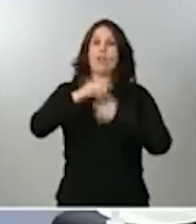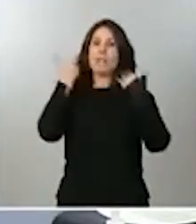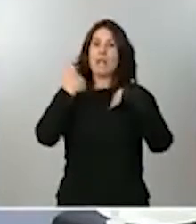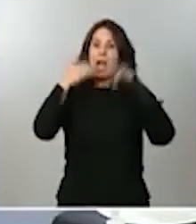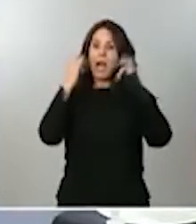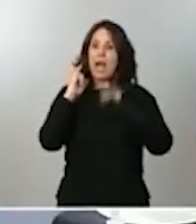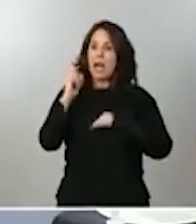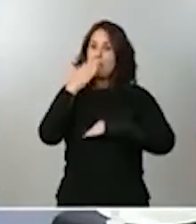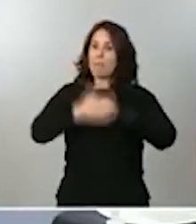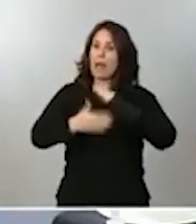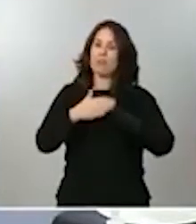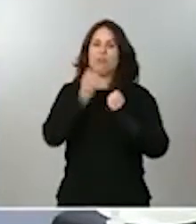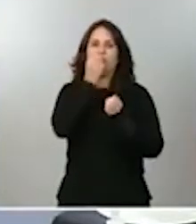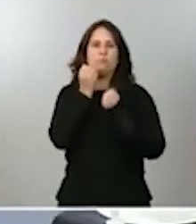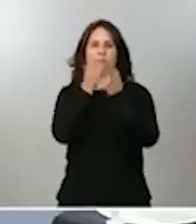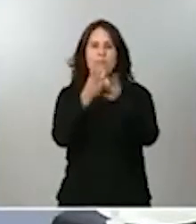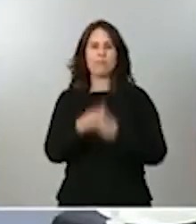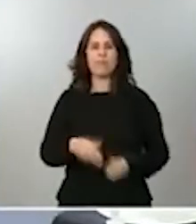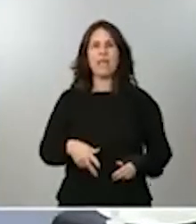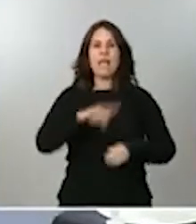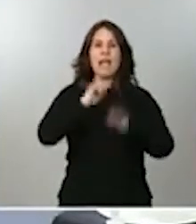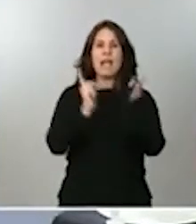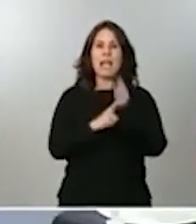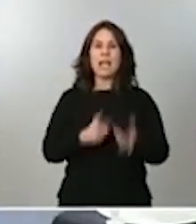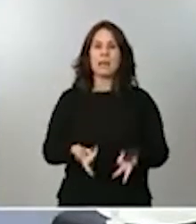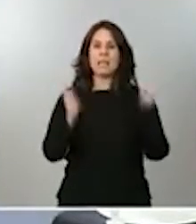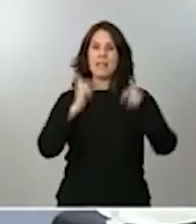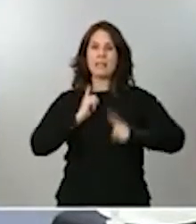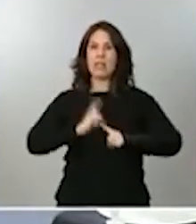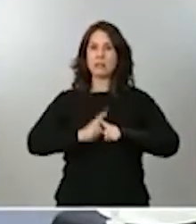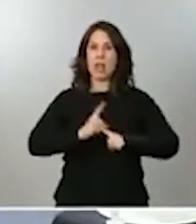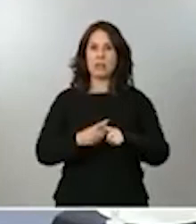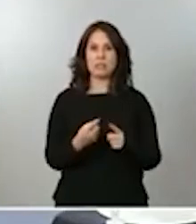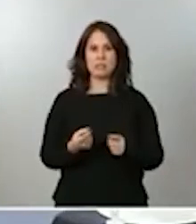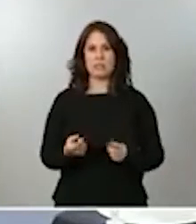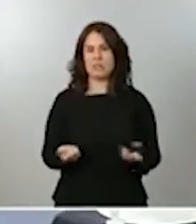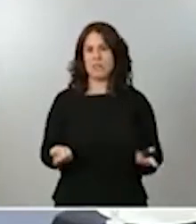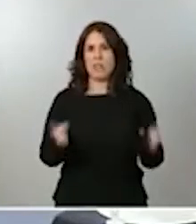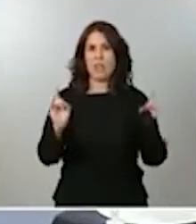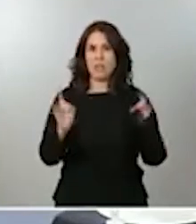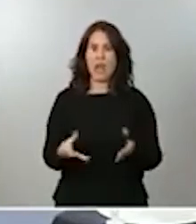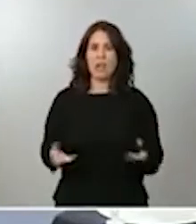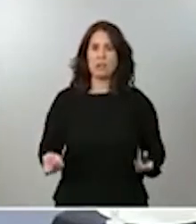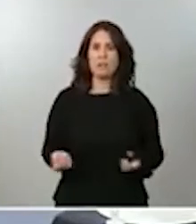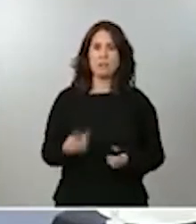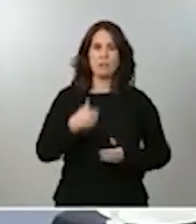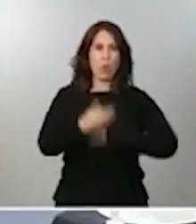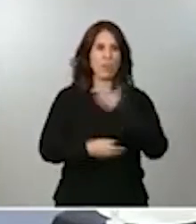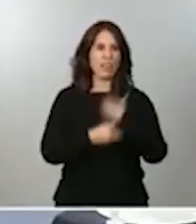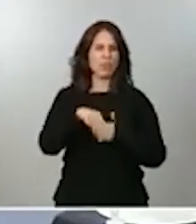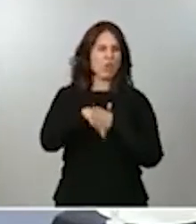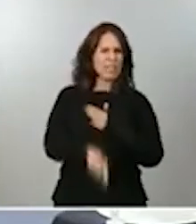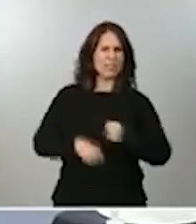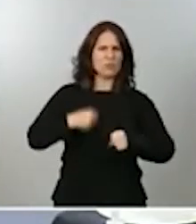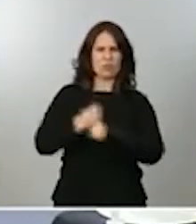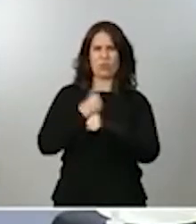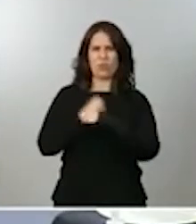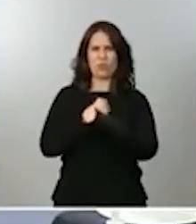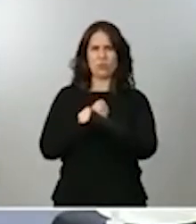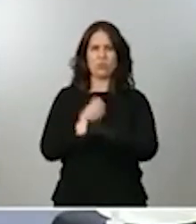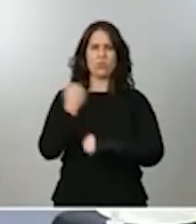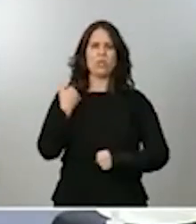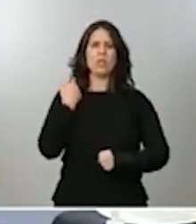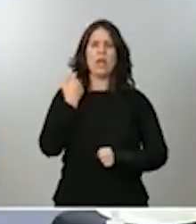Respecto a la Ley de Libertades Sexuales, pues algo parecido. Saben que estamos en un proceso intenso de trabajo. Hemos ido anunciando algunas de las